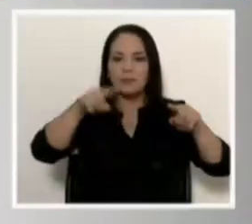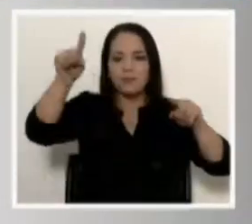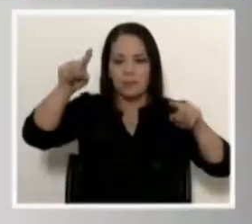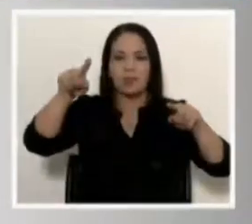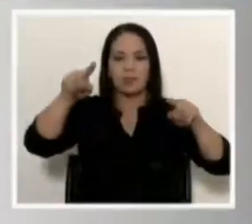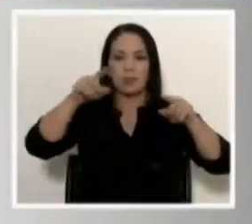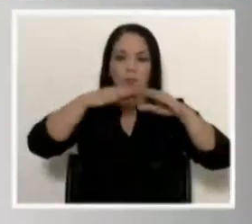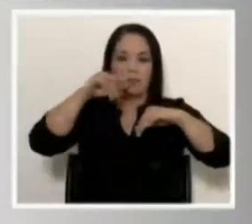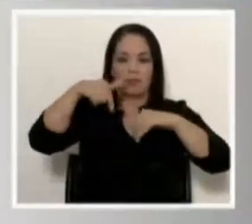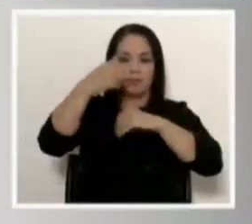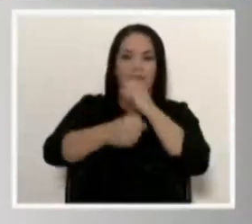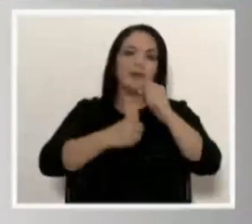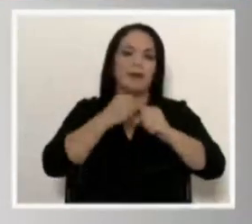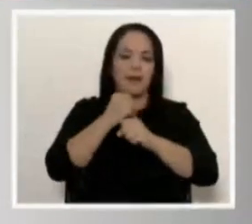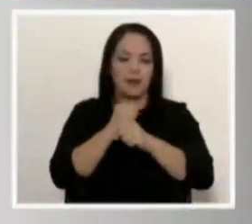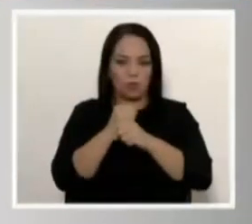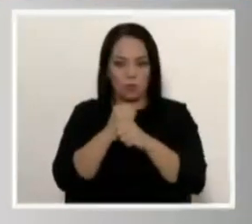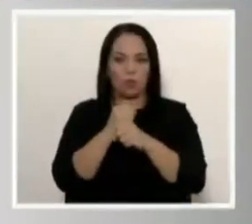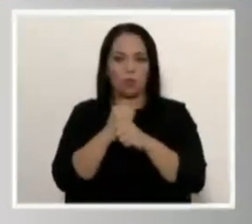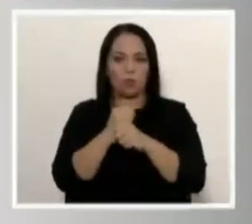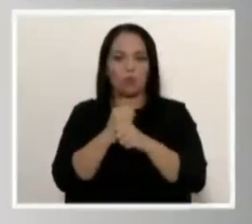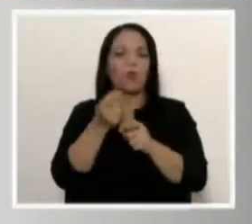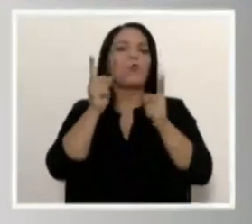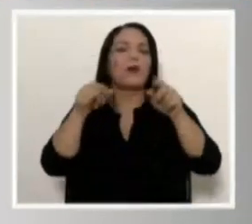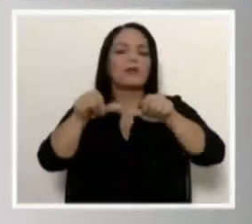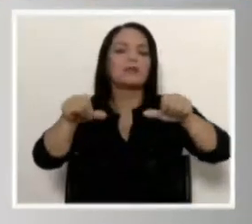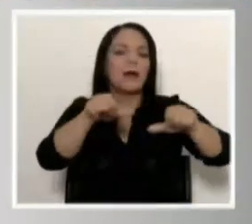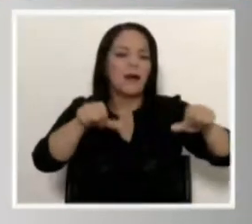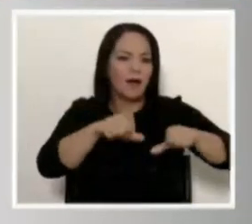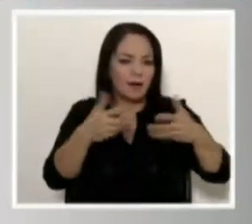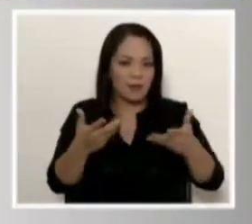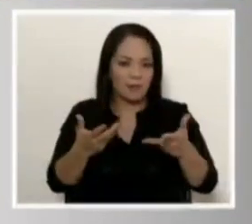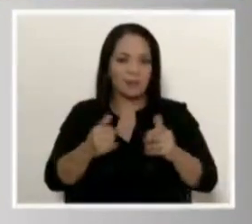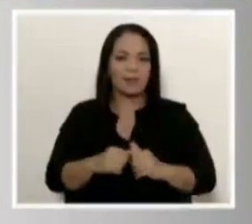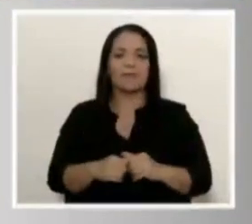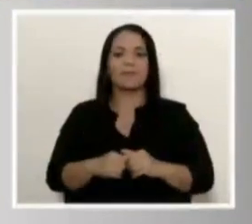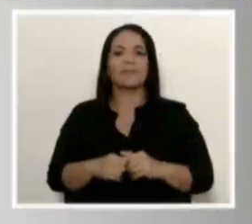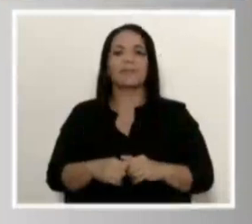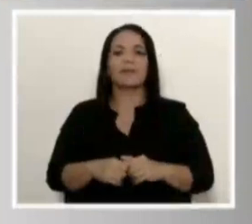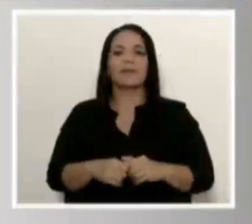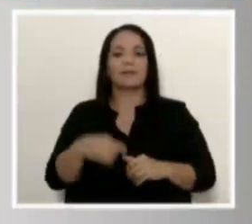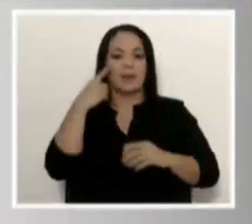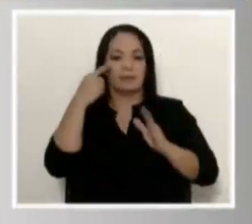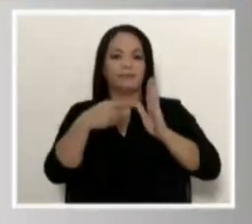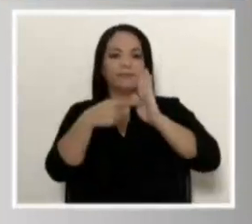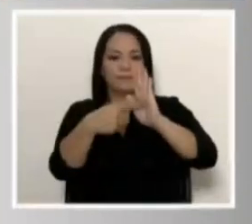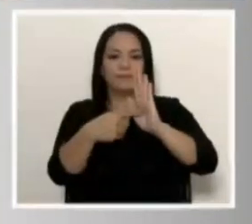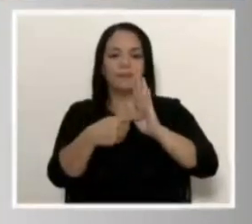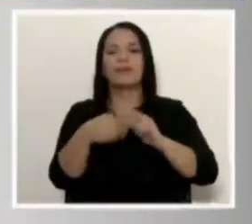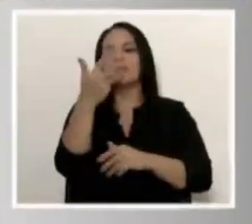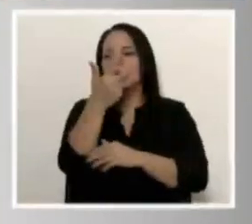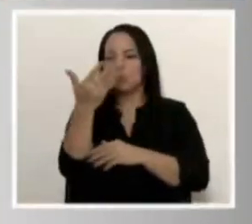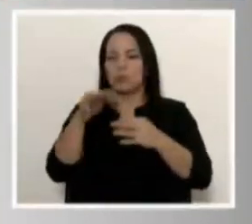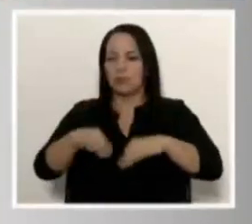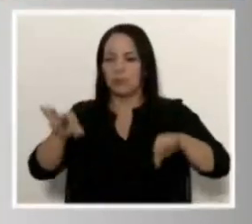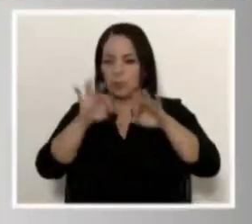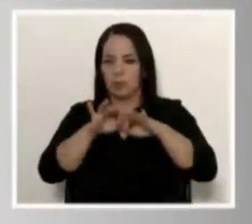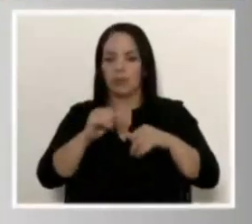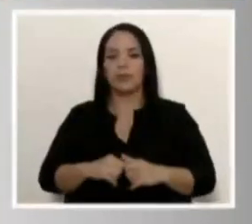que vamos a tener este año, en qué se va a dar. Y yo quisiera destacar acá tres cosas.